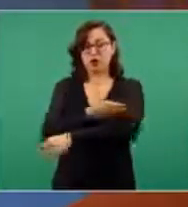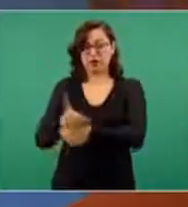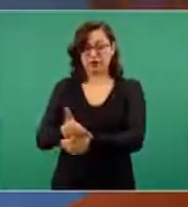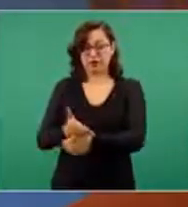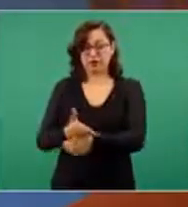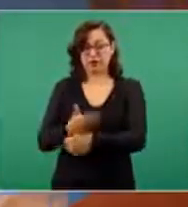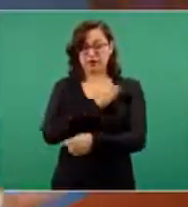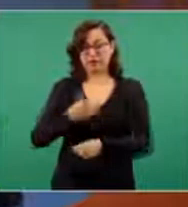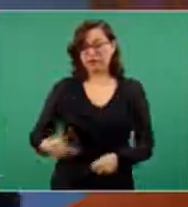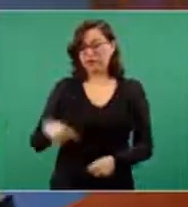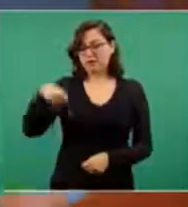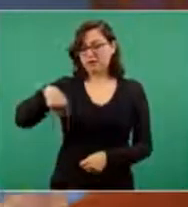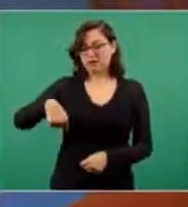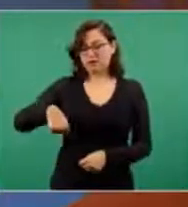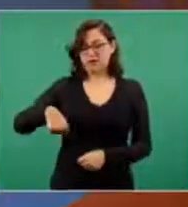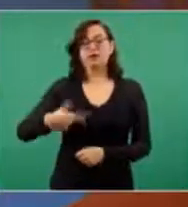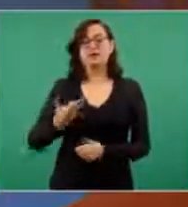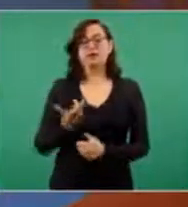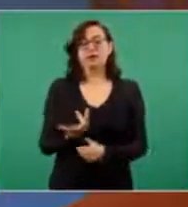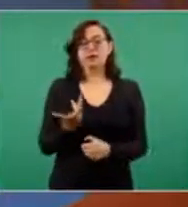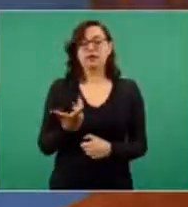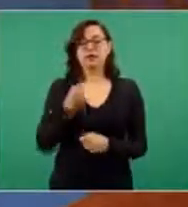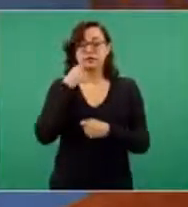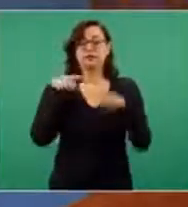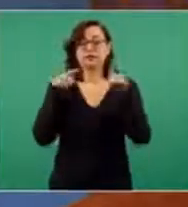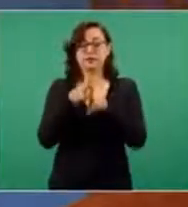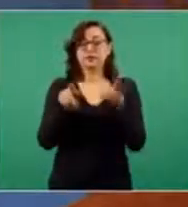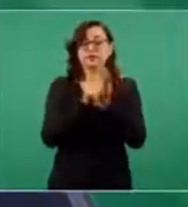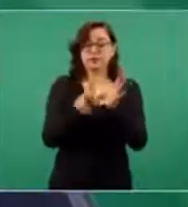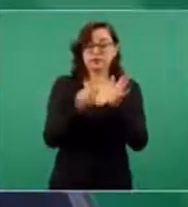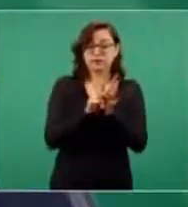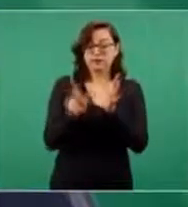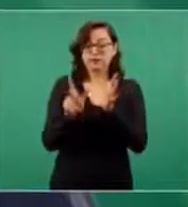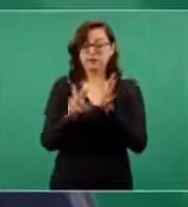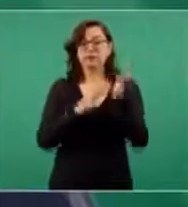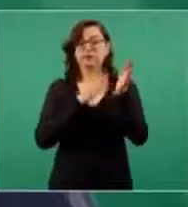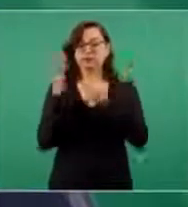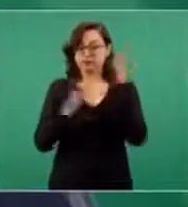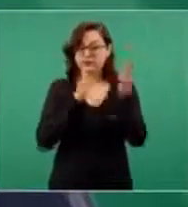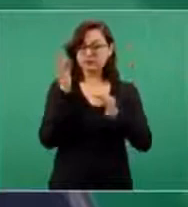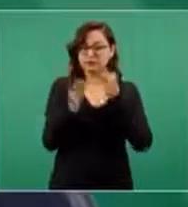y la prensa de México.